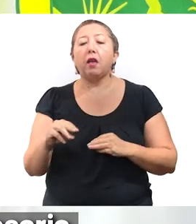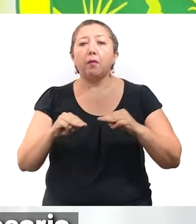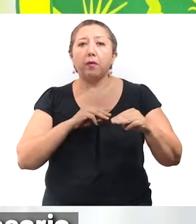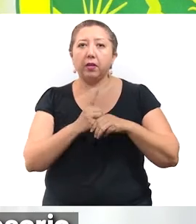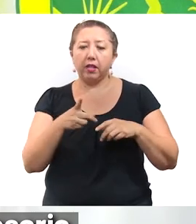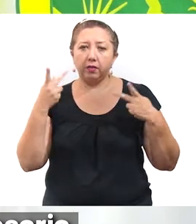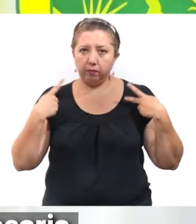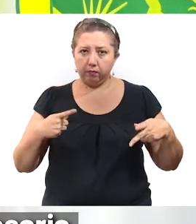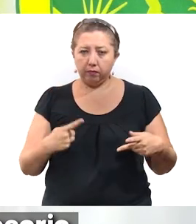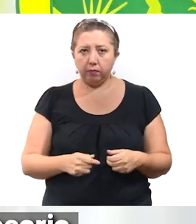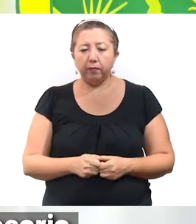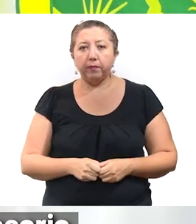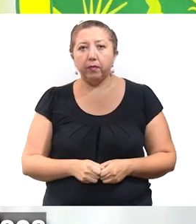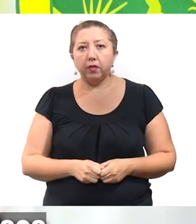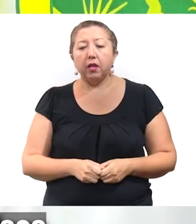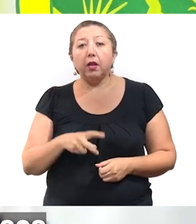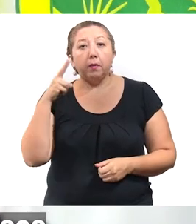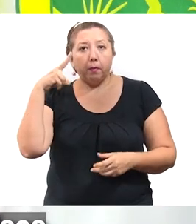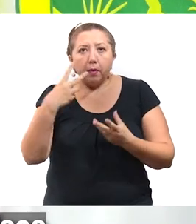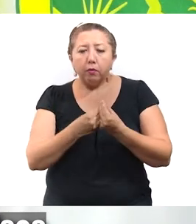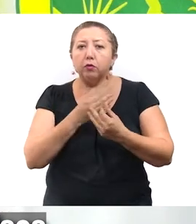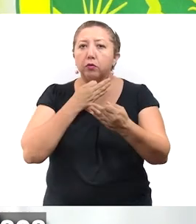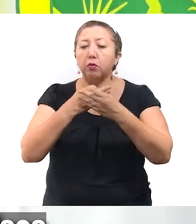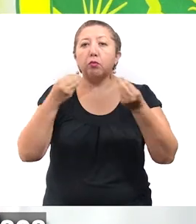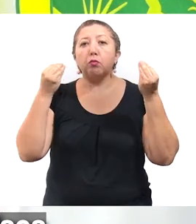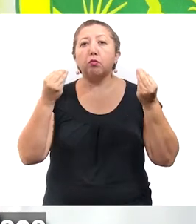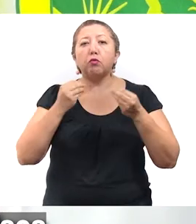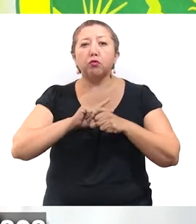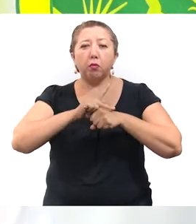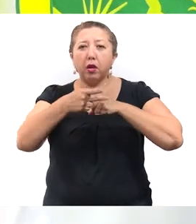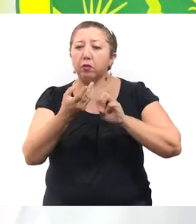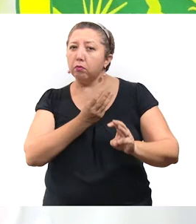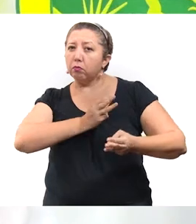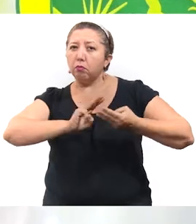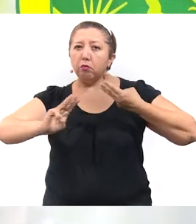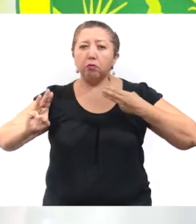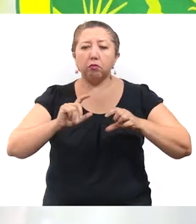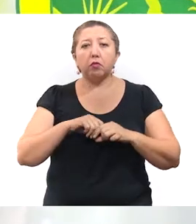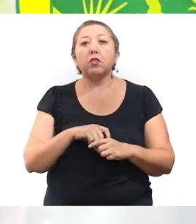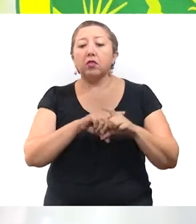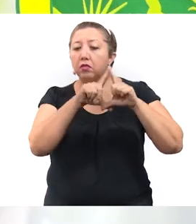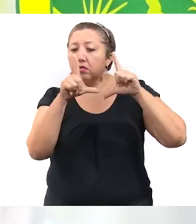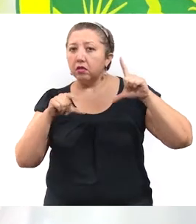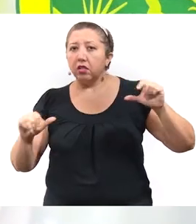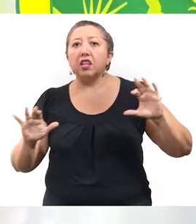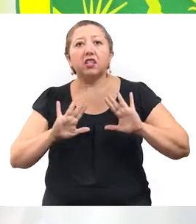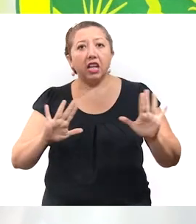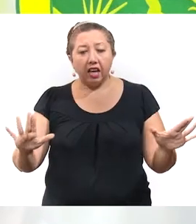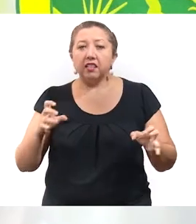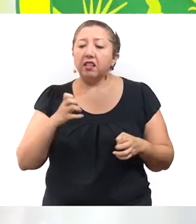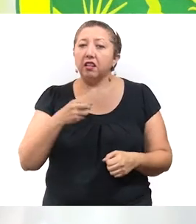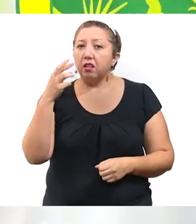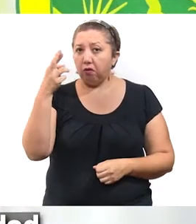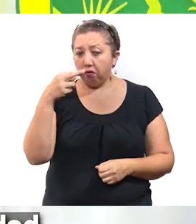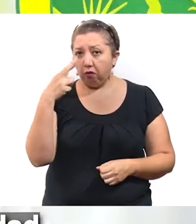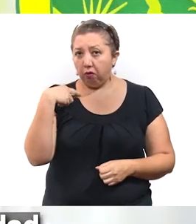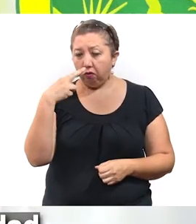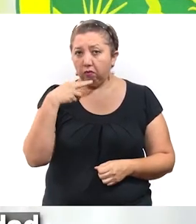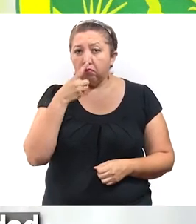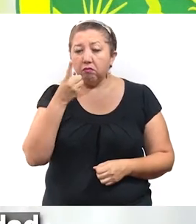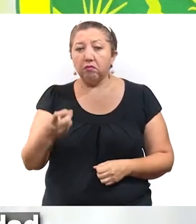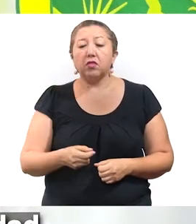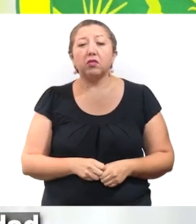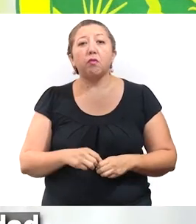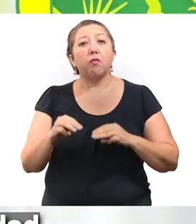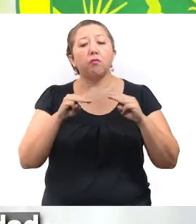movilidad social innecesaria. Vemos en las noticias que muchos países y muchos estados del país ya están en semáforo rojo y con